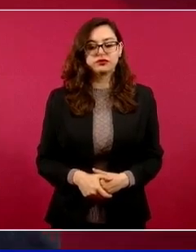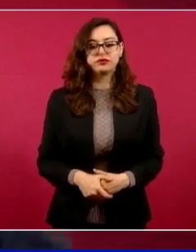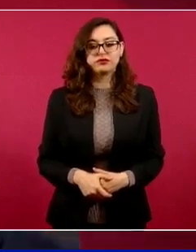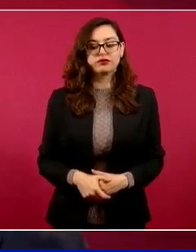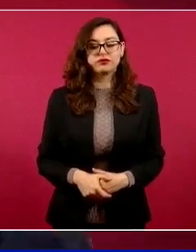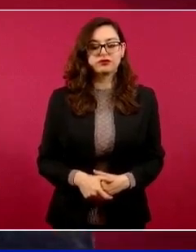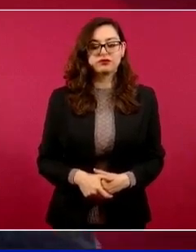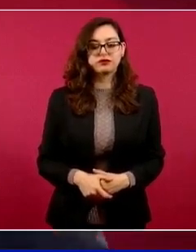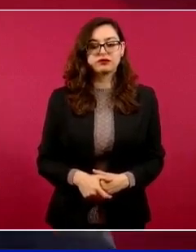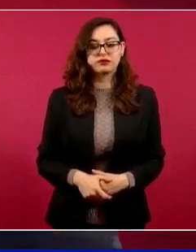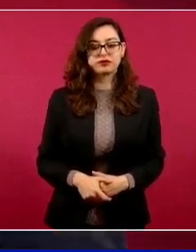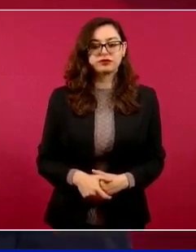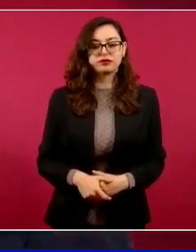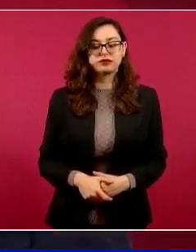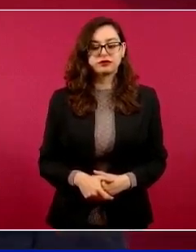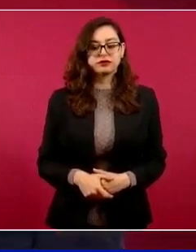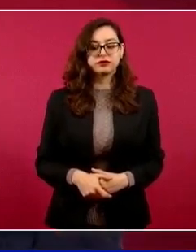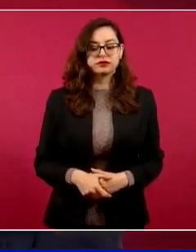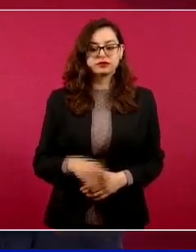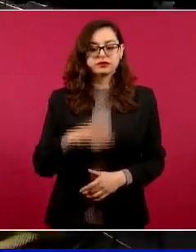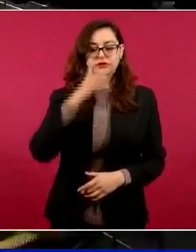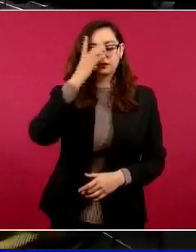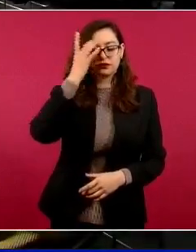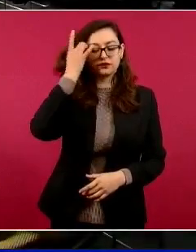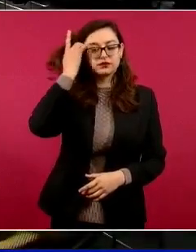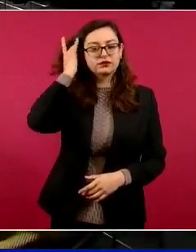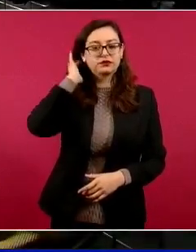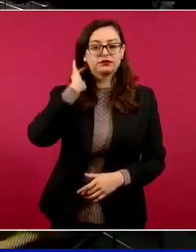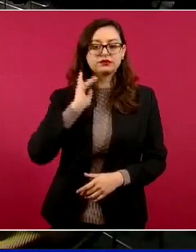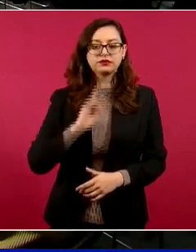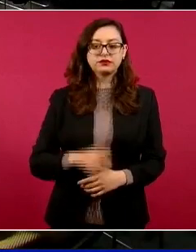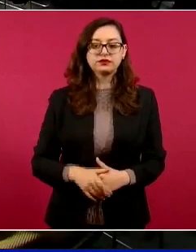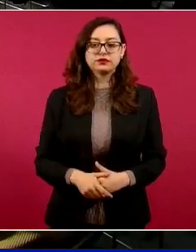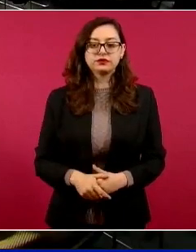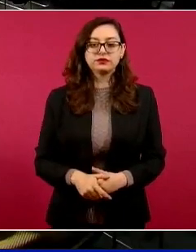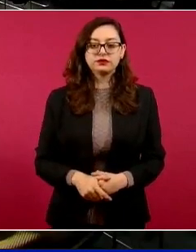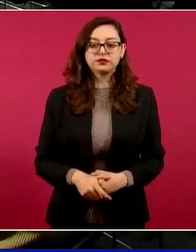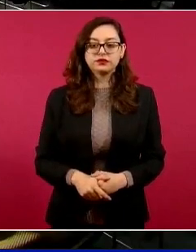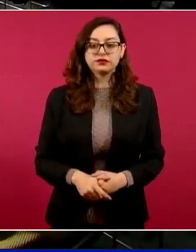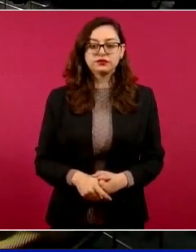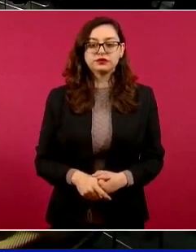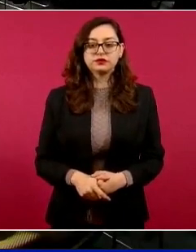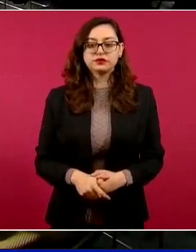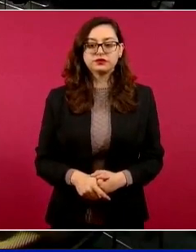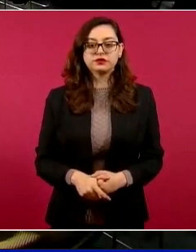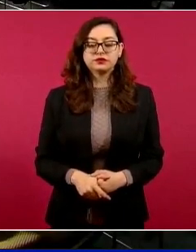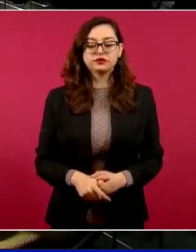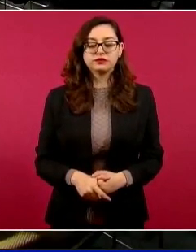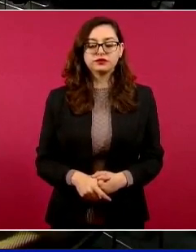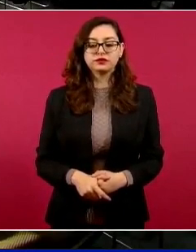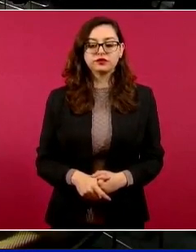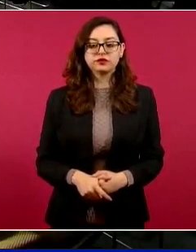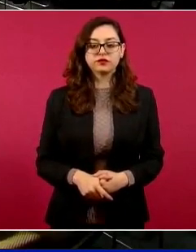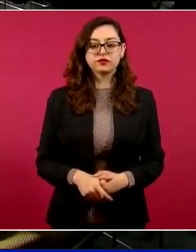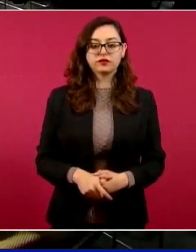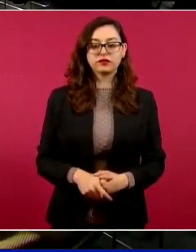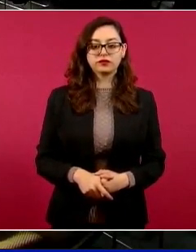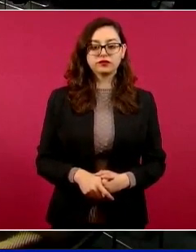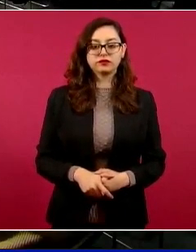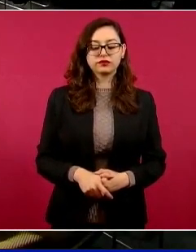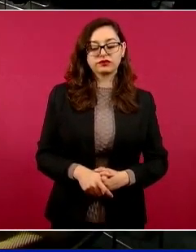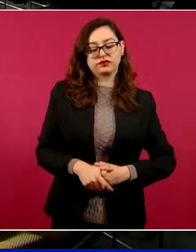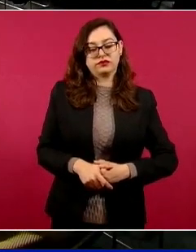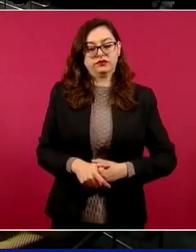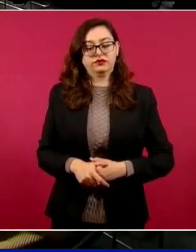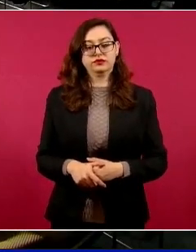Si esto lo declara un